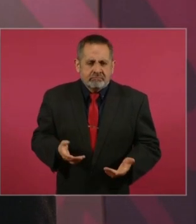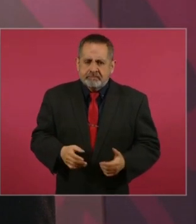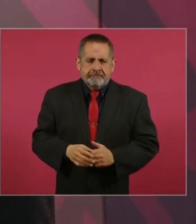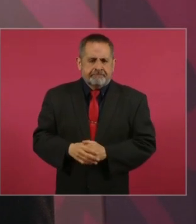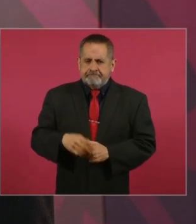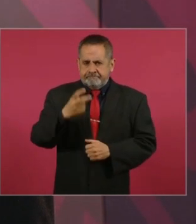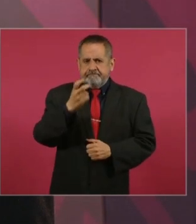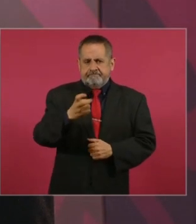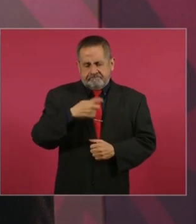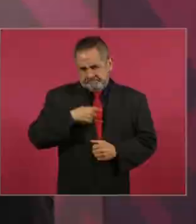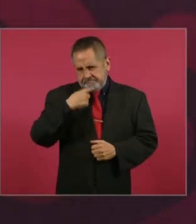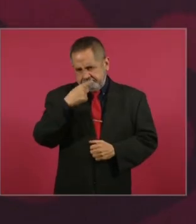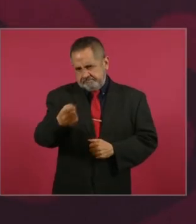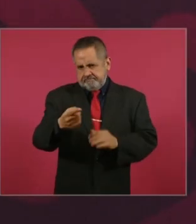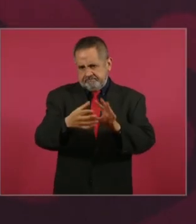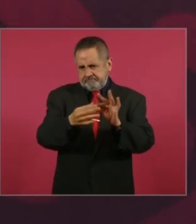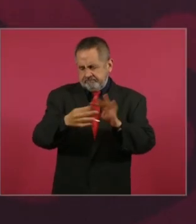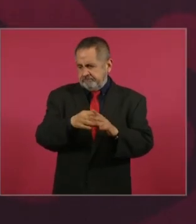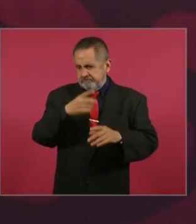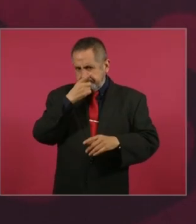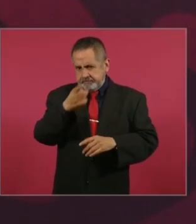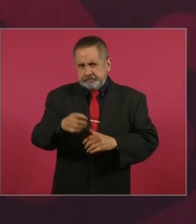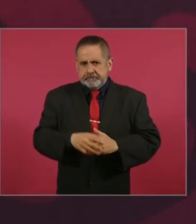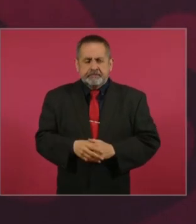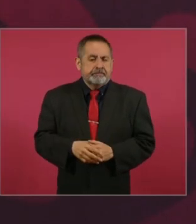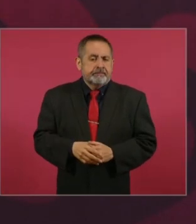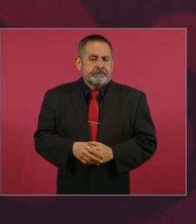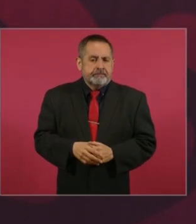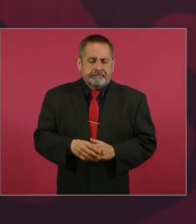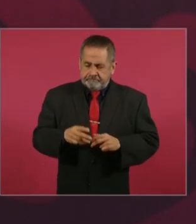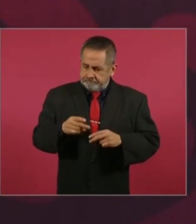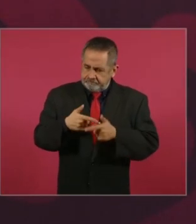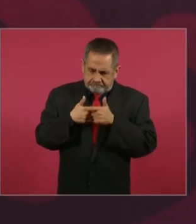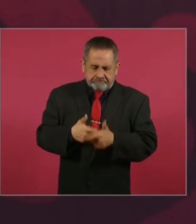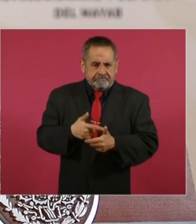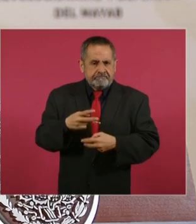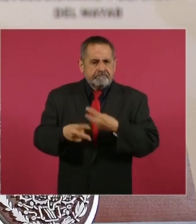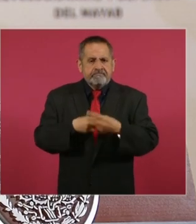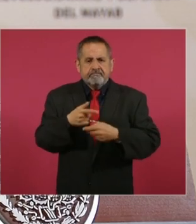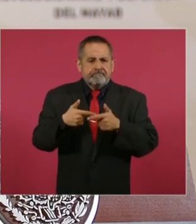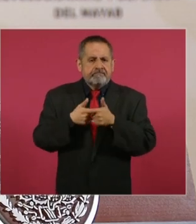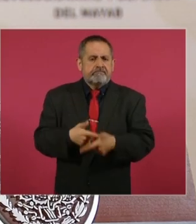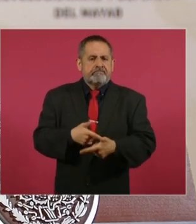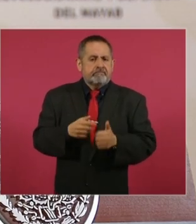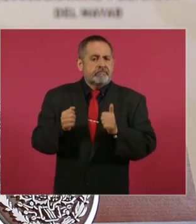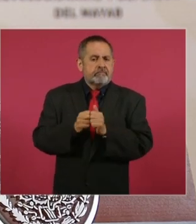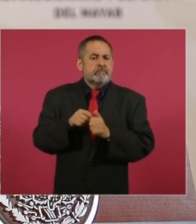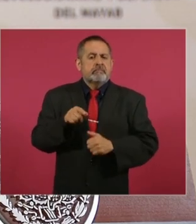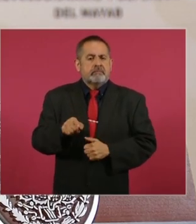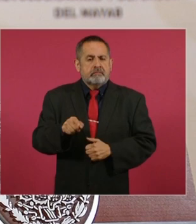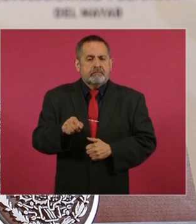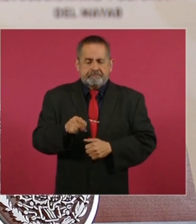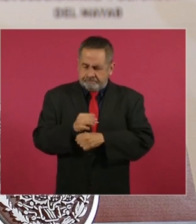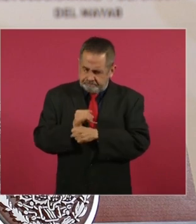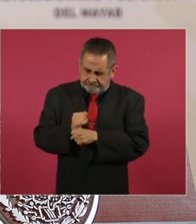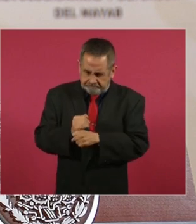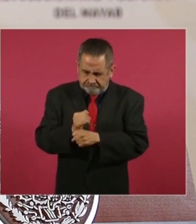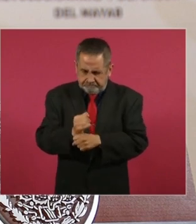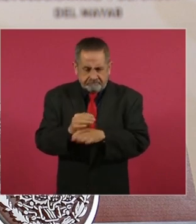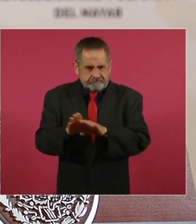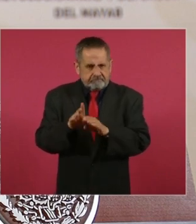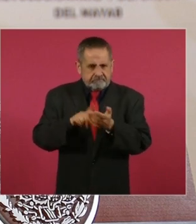Eso es lo que puedo comentar. ¿Y vamos a seguir con la investigación?